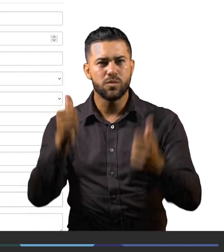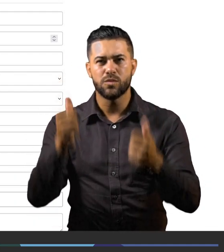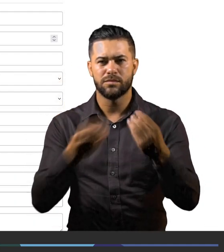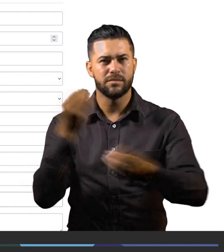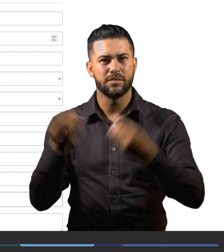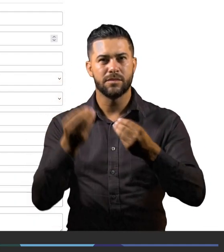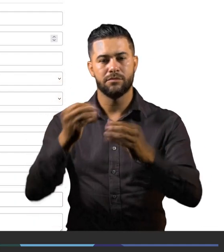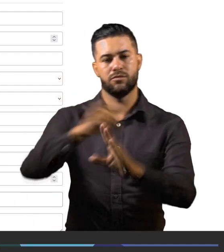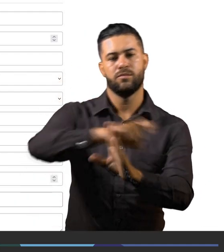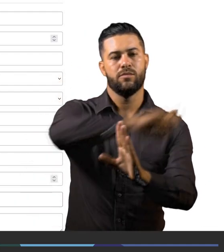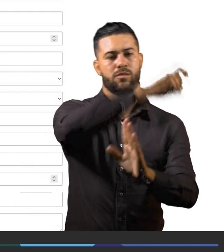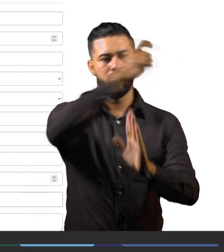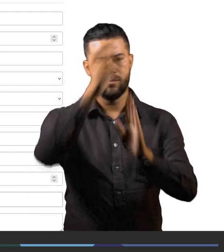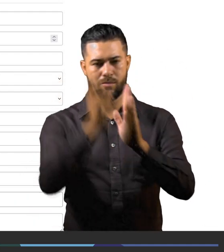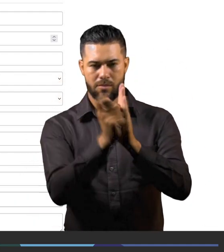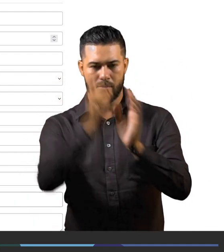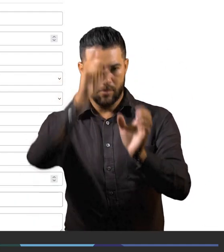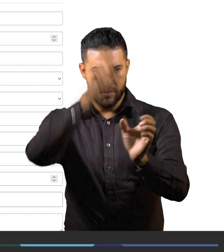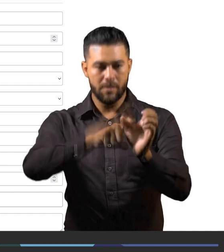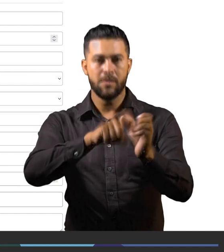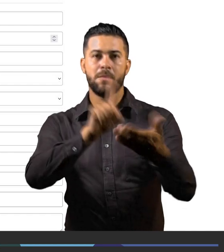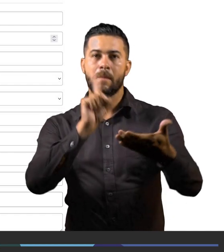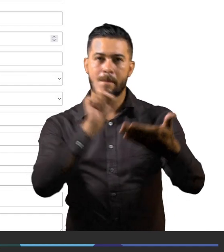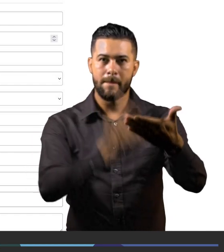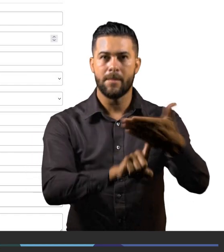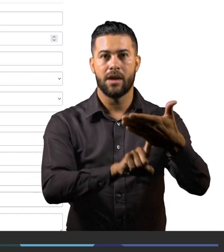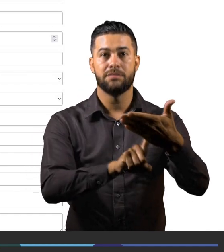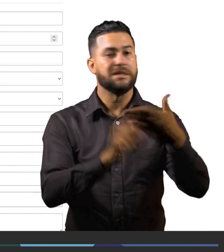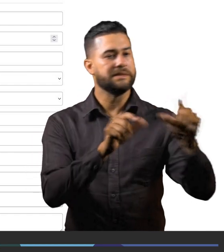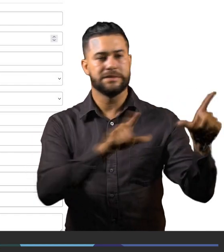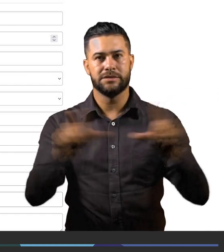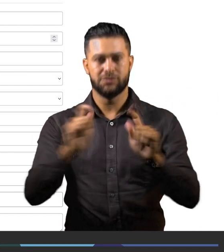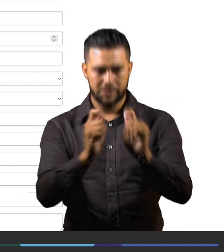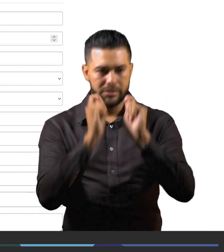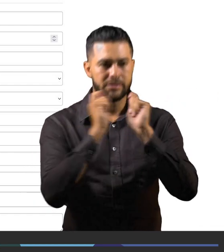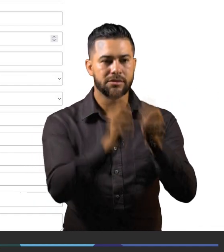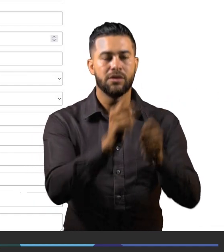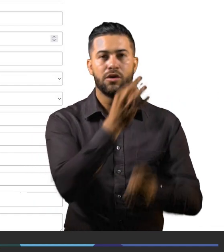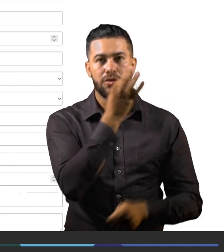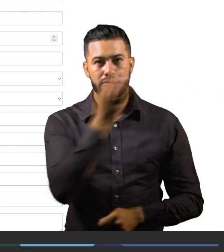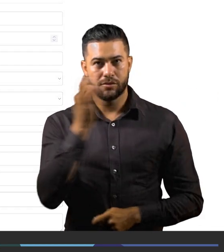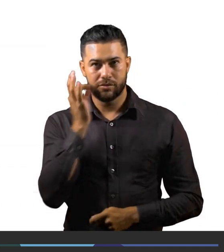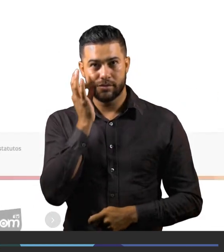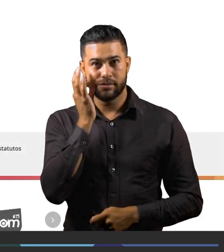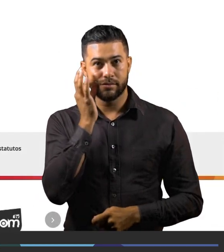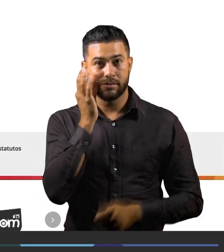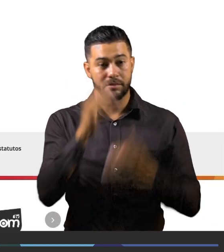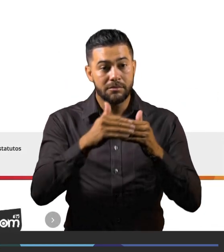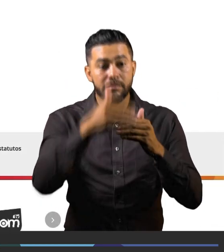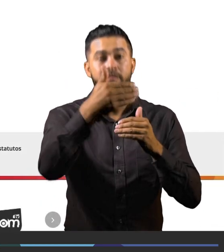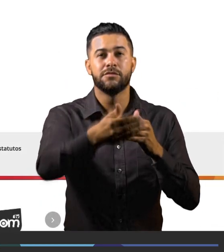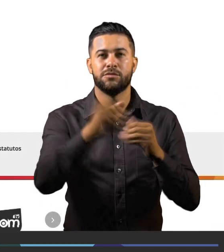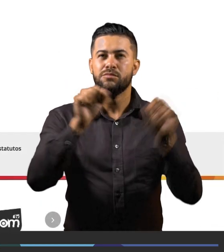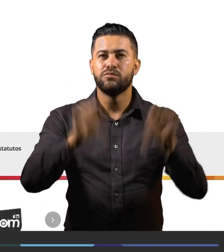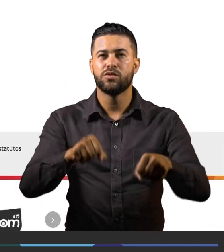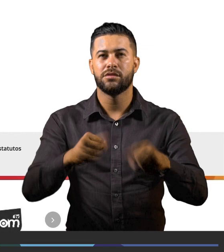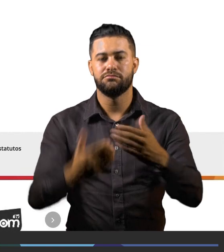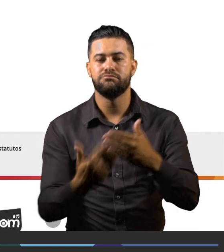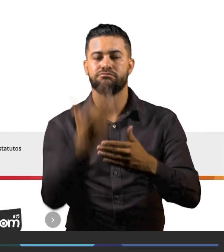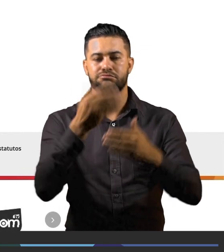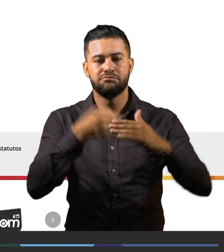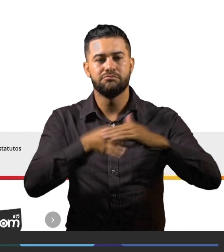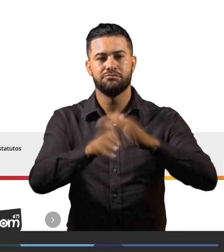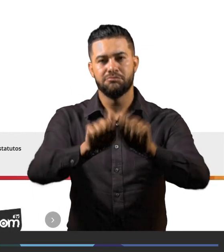Completar registro, de modo que podrás asignar tu contraseña y, posteriormente, iniciar sesión para